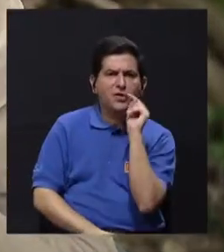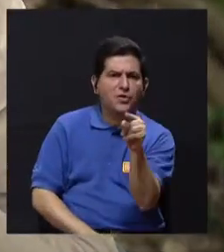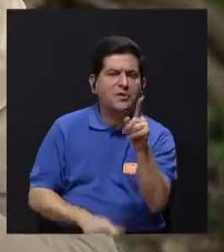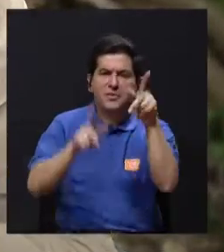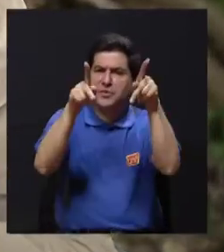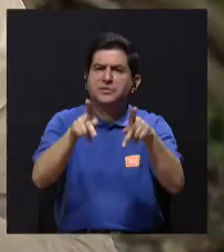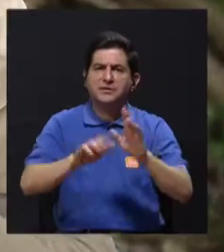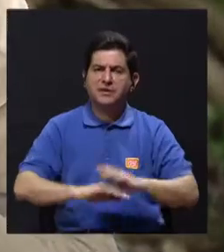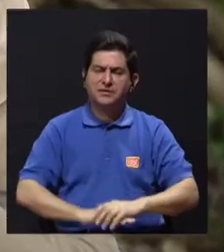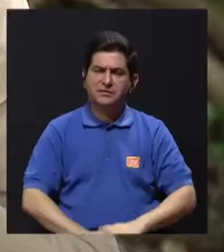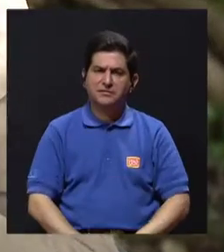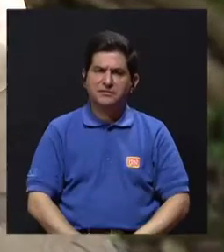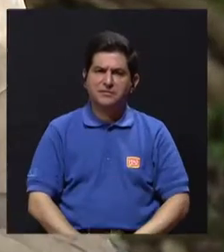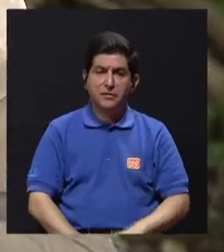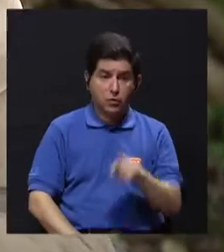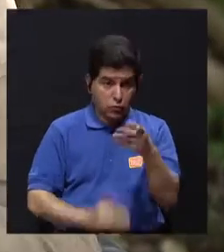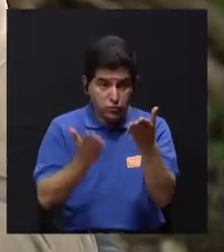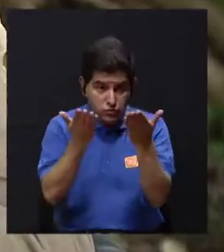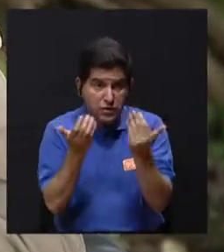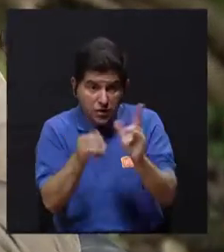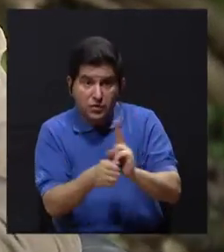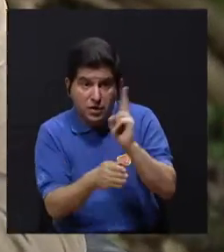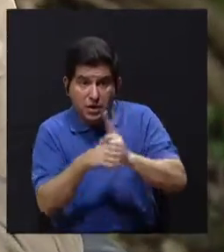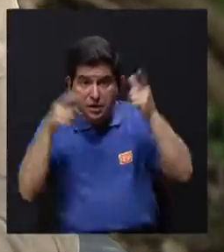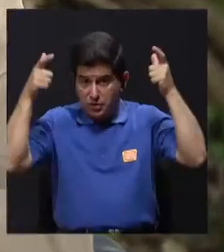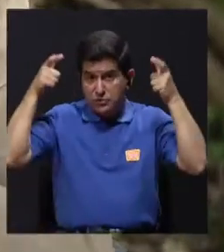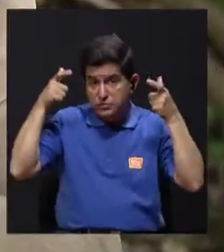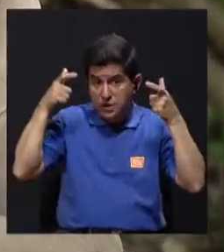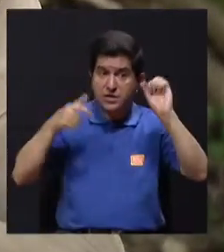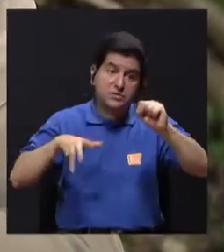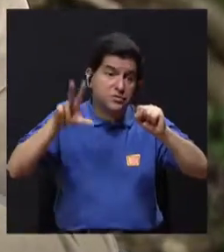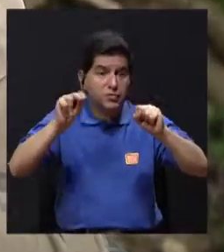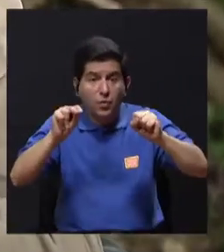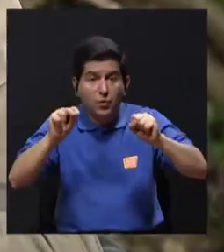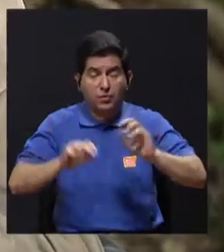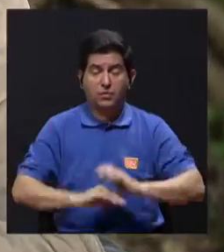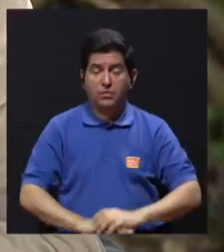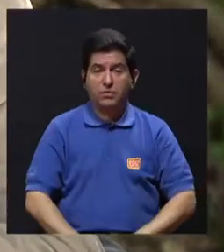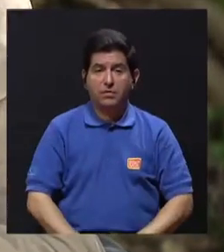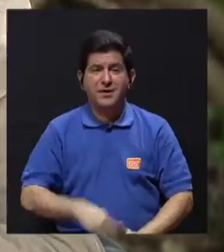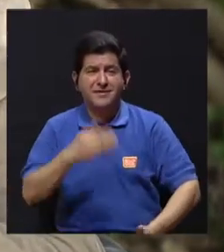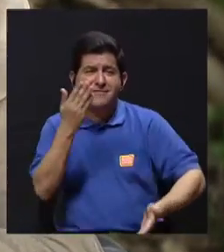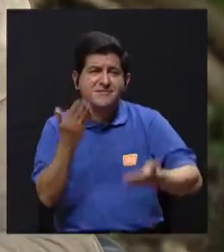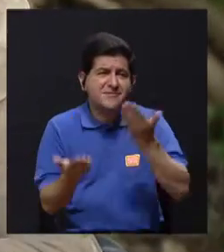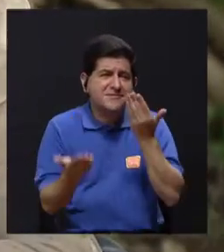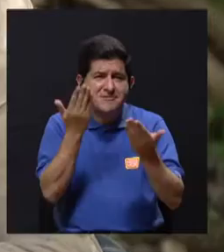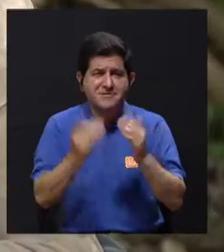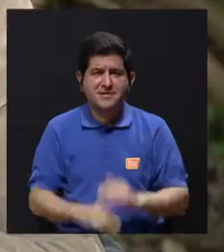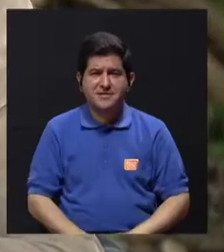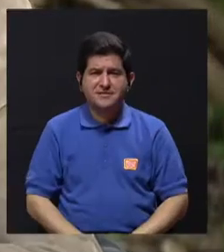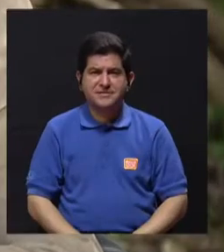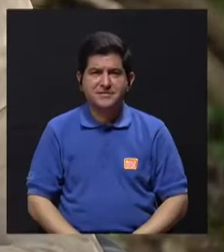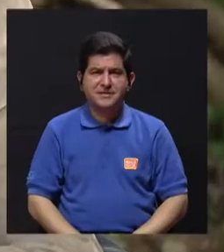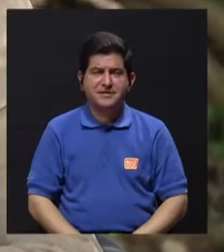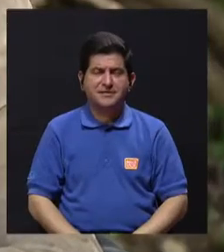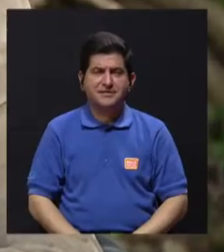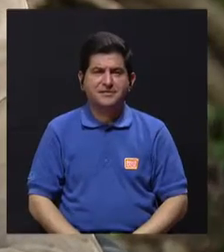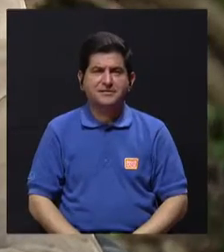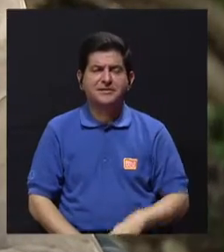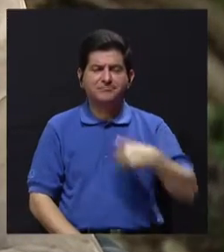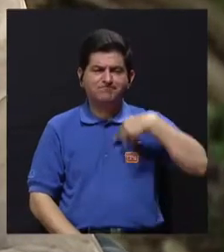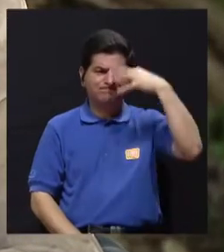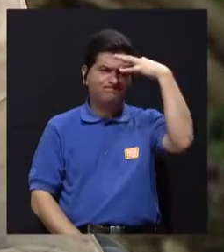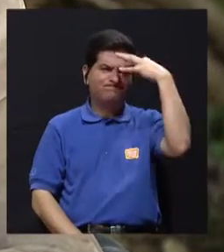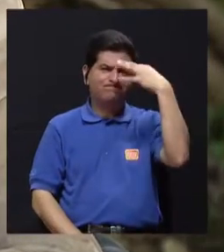les pregunta ¿verdad? Abuelo ¿quieres ponértelo o no quieres ponértelo o quieres hacer? Y tal vez en ese aspecto